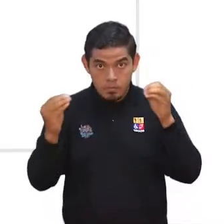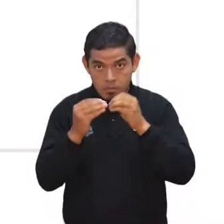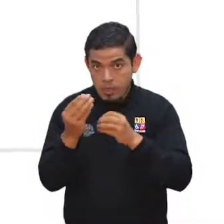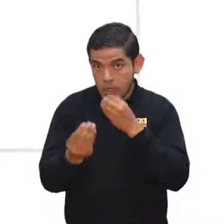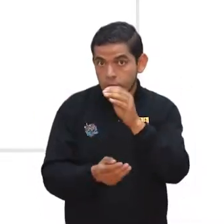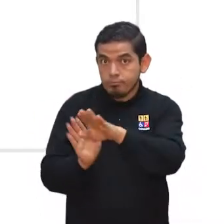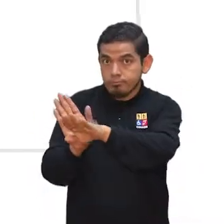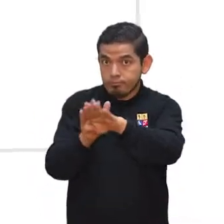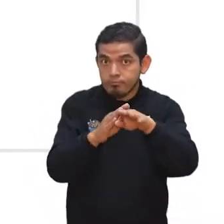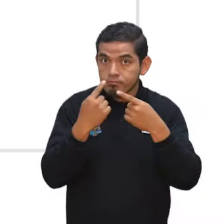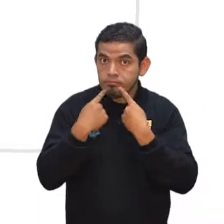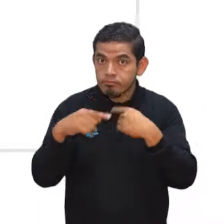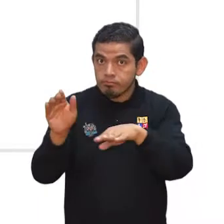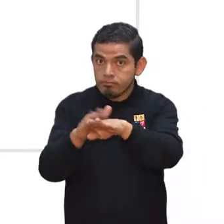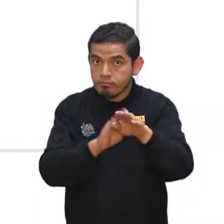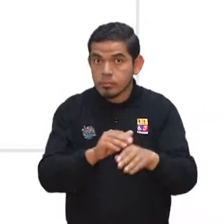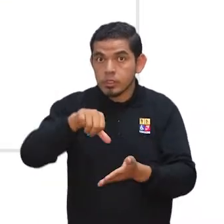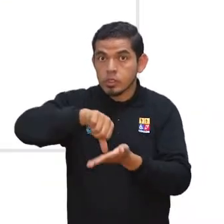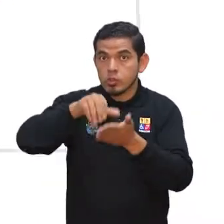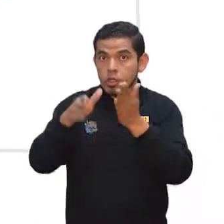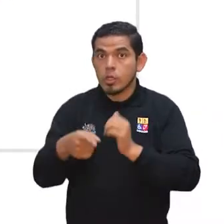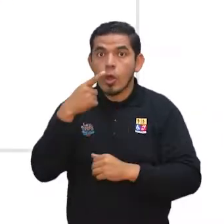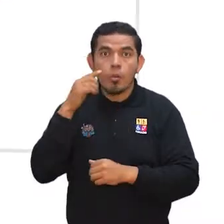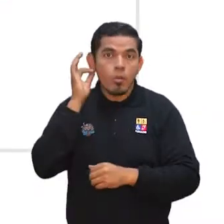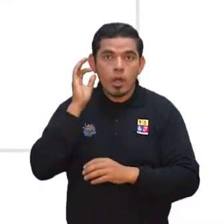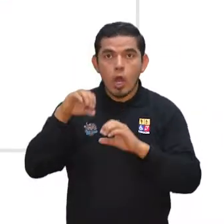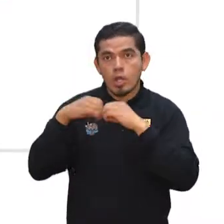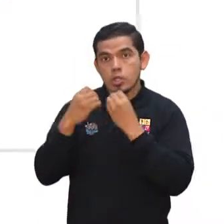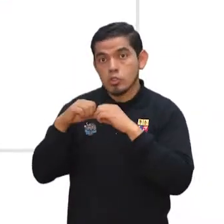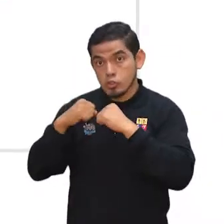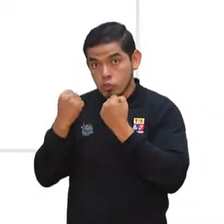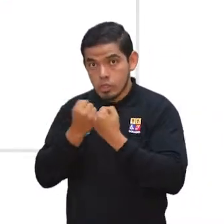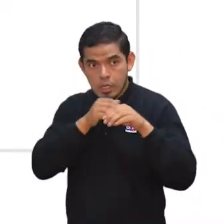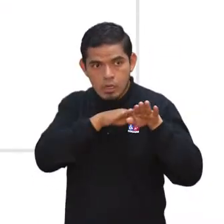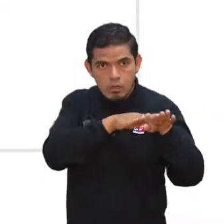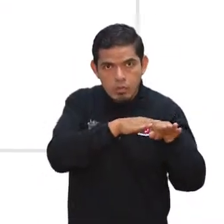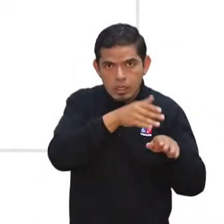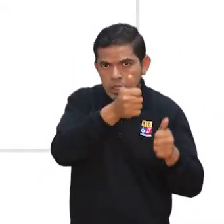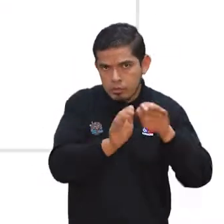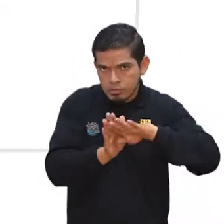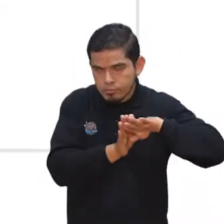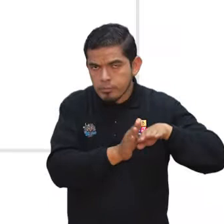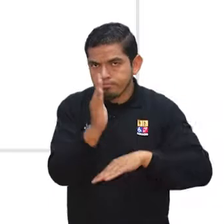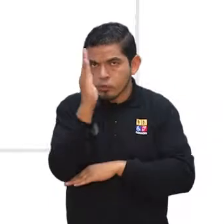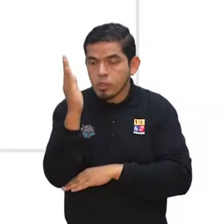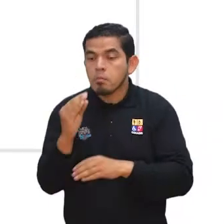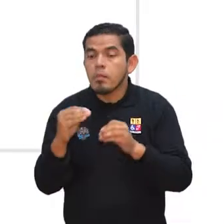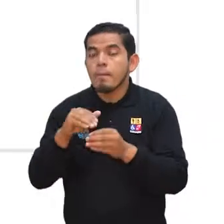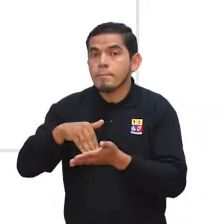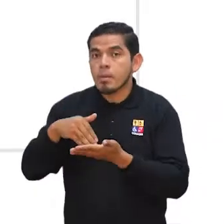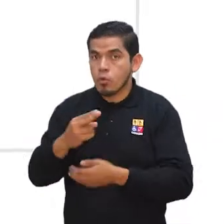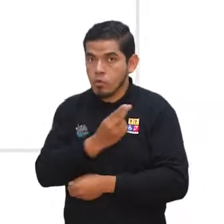ello, convoca a las ciudadanas y ciudadanos, organizaciones sociales que no auspicien candidatos y miembros de las